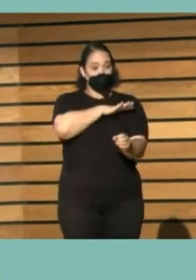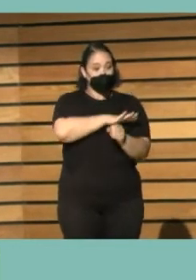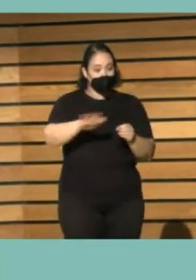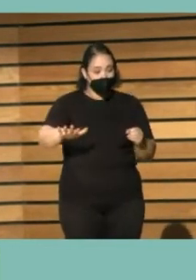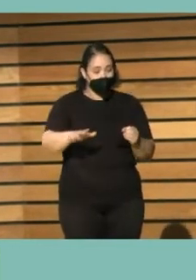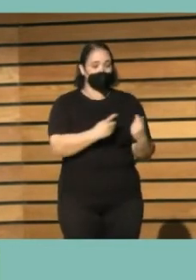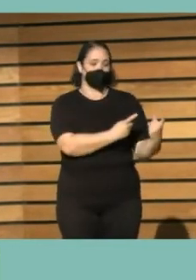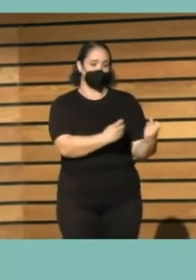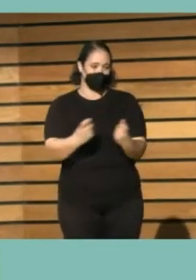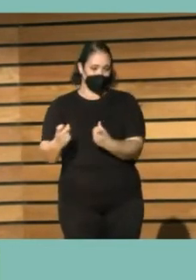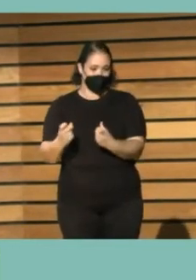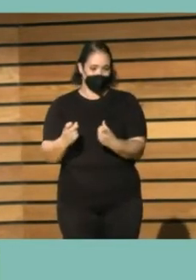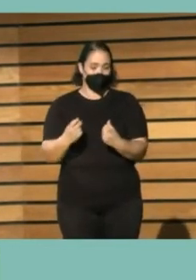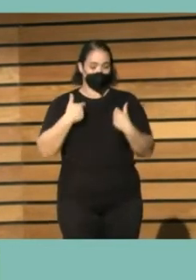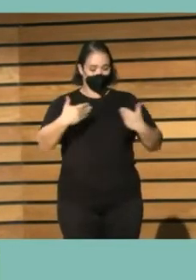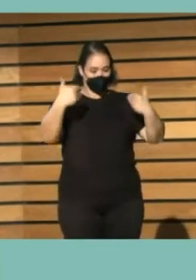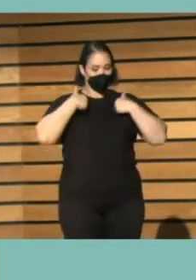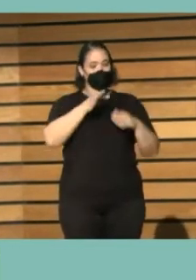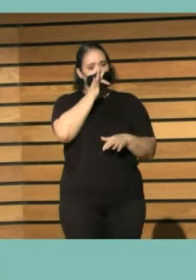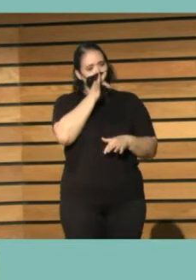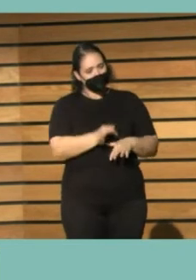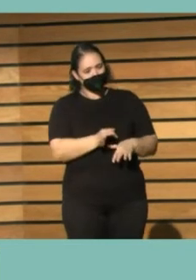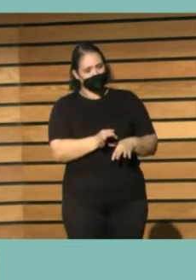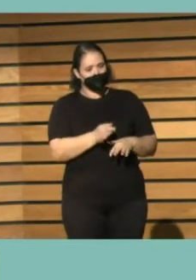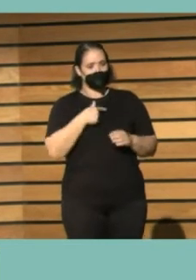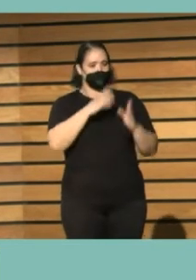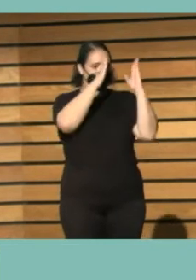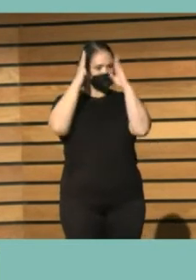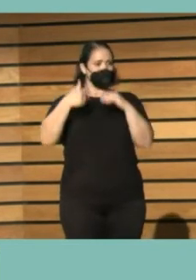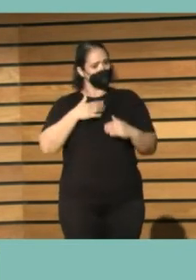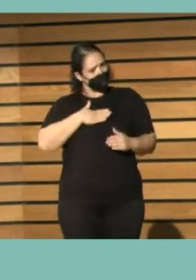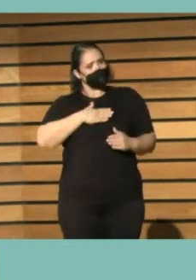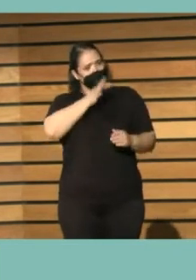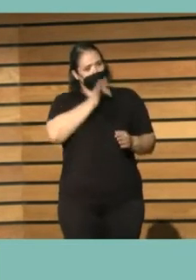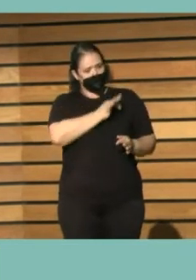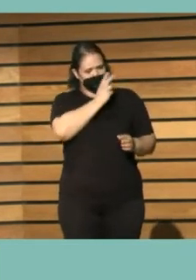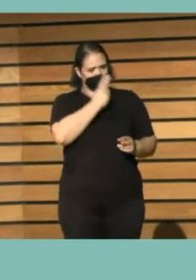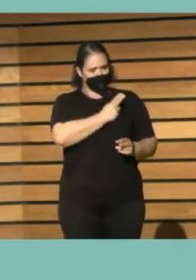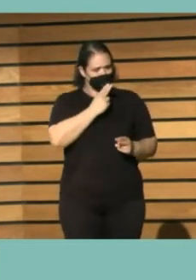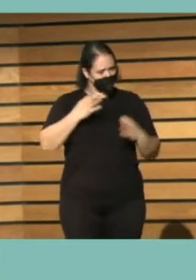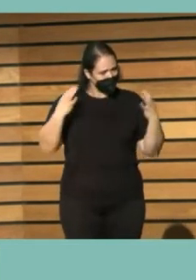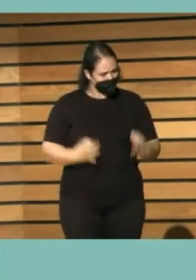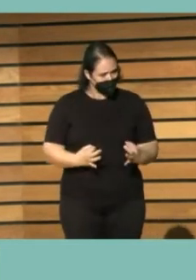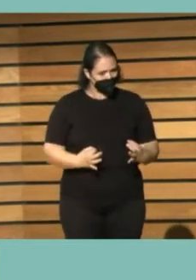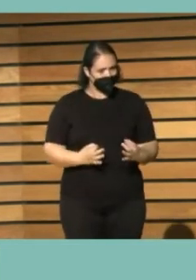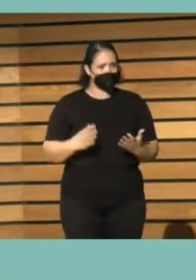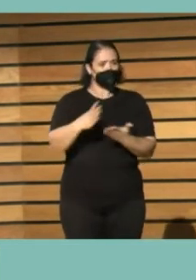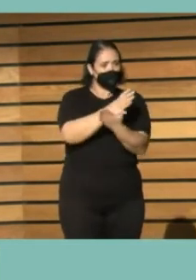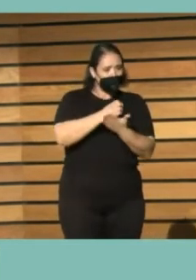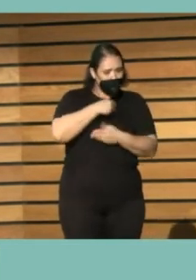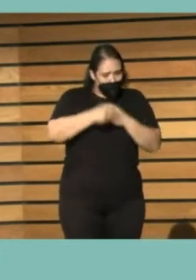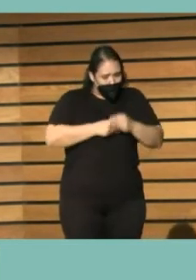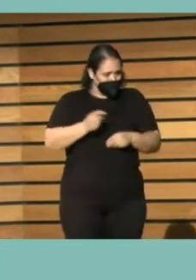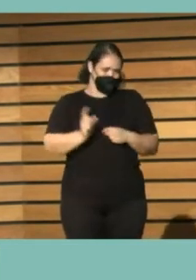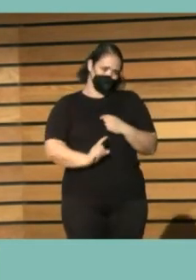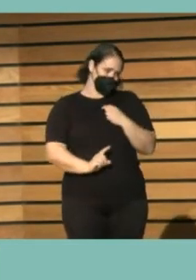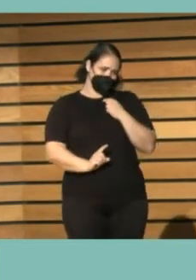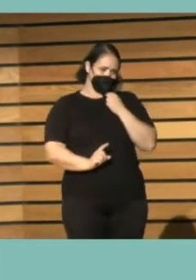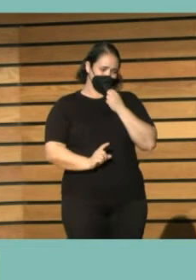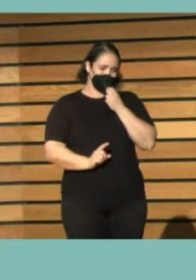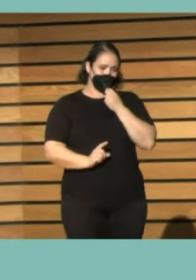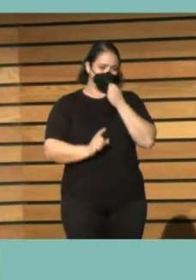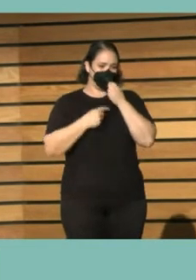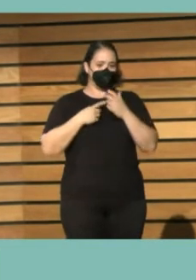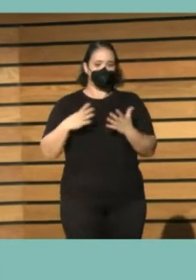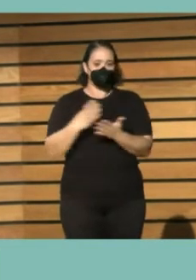necesidades y ese sí que es nuestro compromiso como bibliotecarios como profesionales pero no hacerlo todo porque al final que mucho